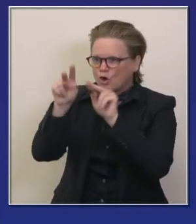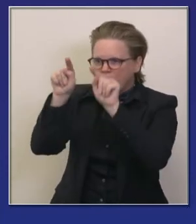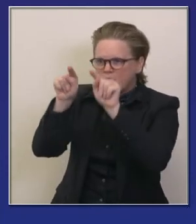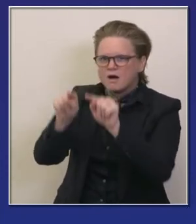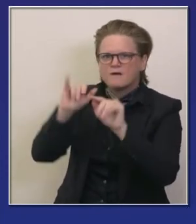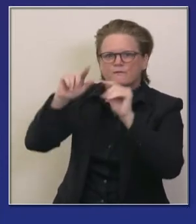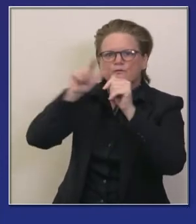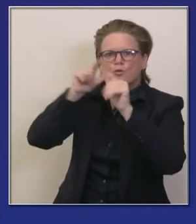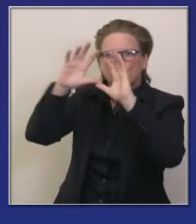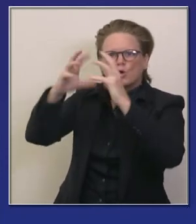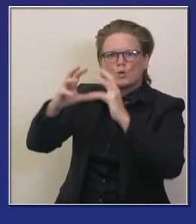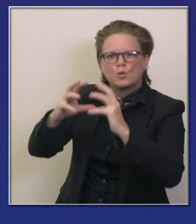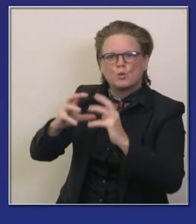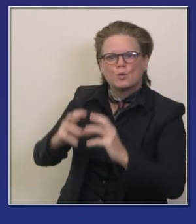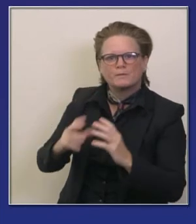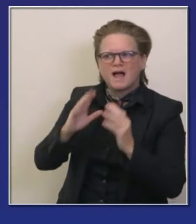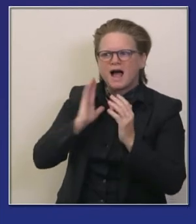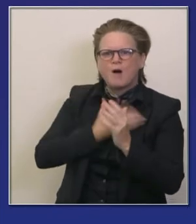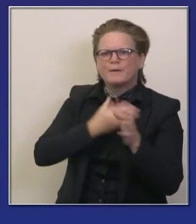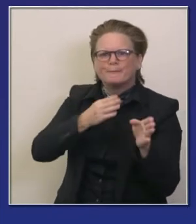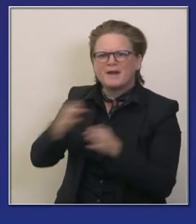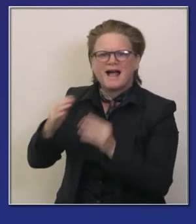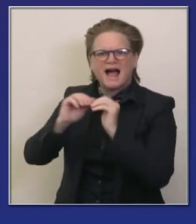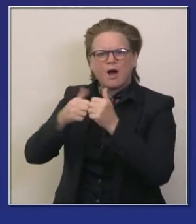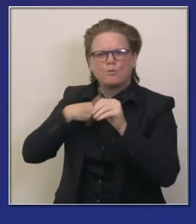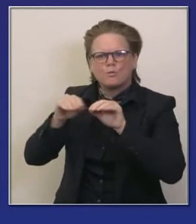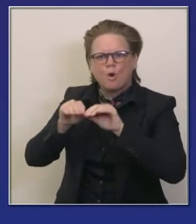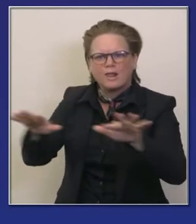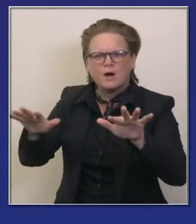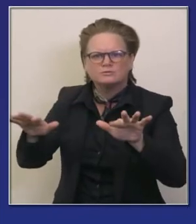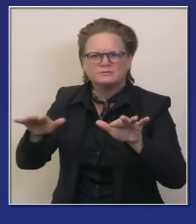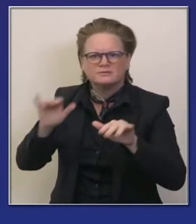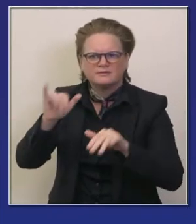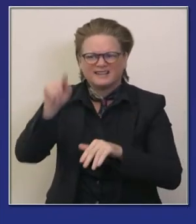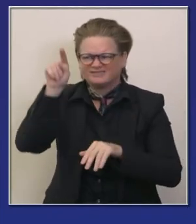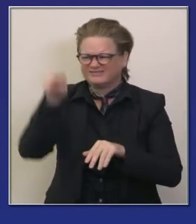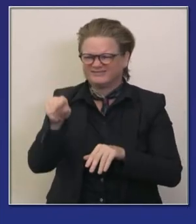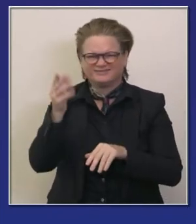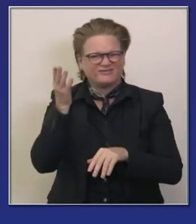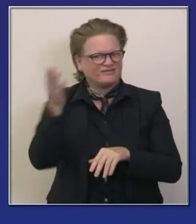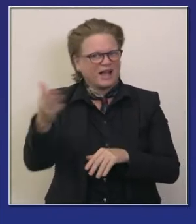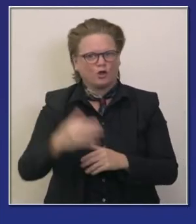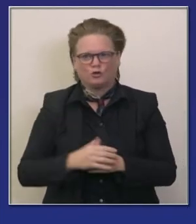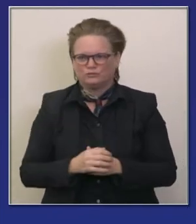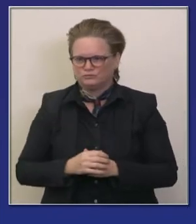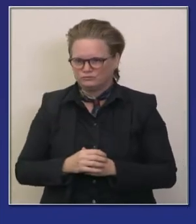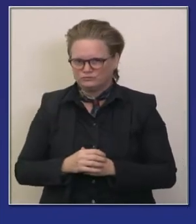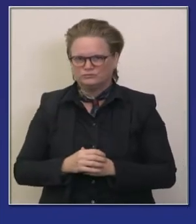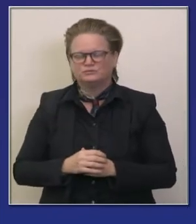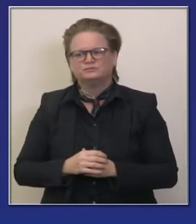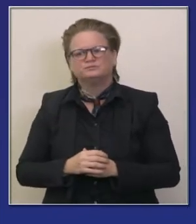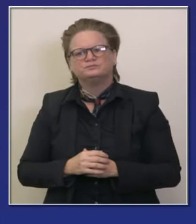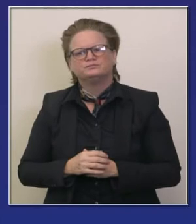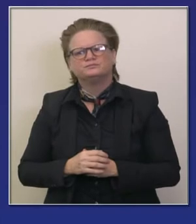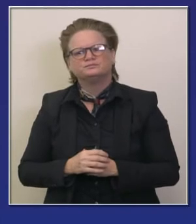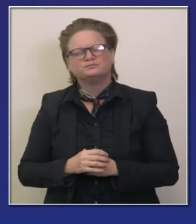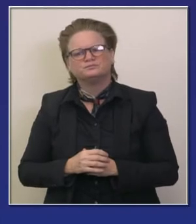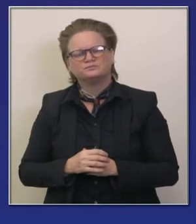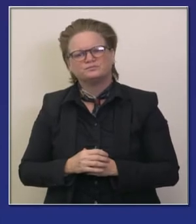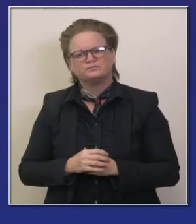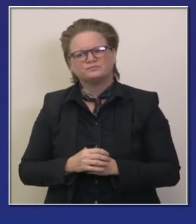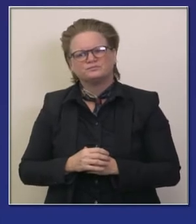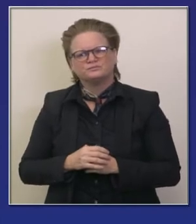de ese programa pero ya presentamos el primer pedido y el primer pedido estará disponible